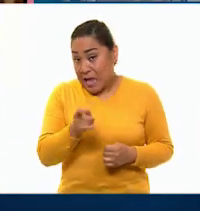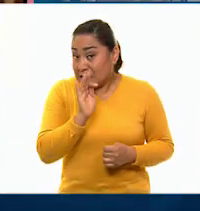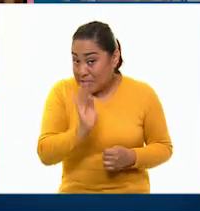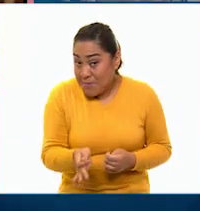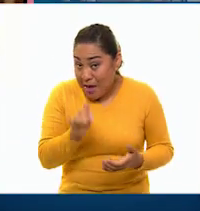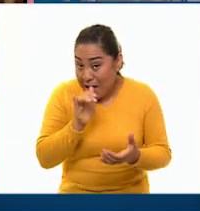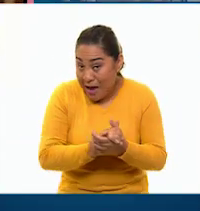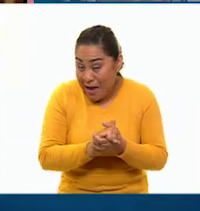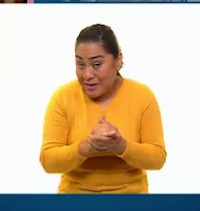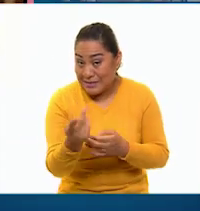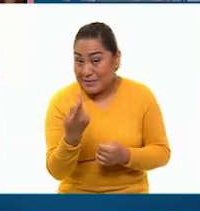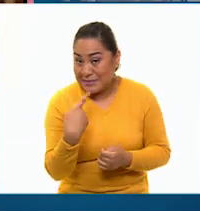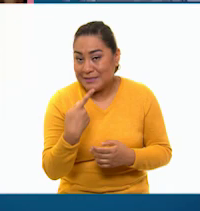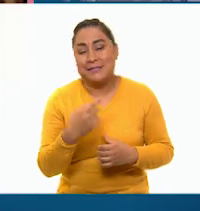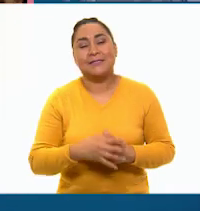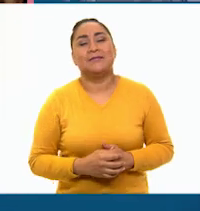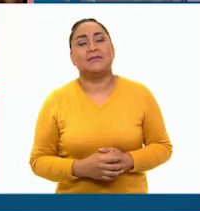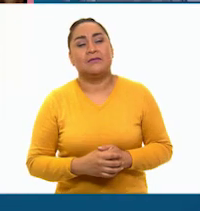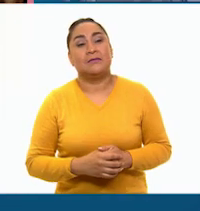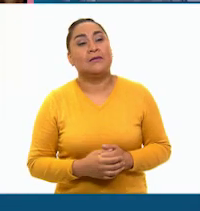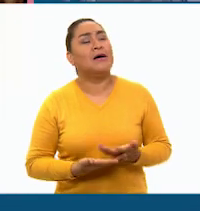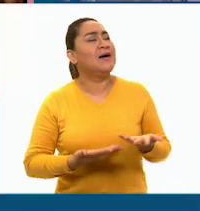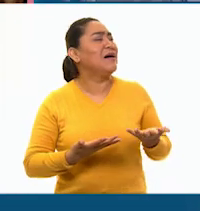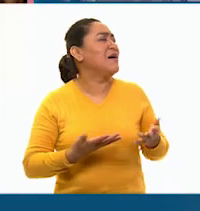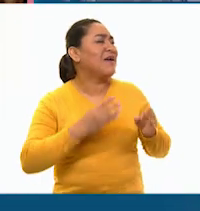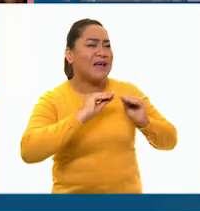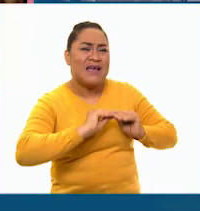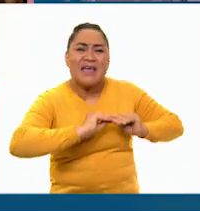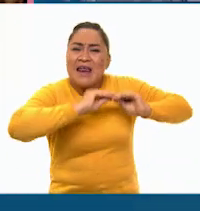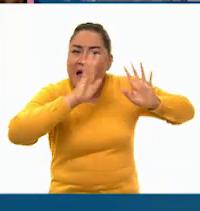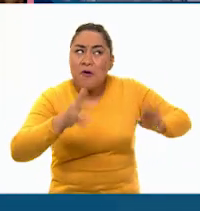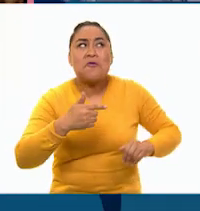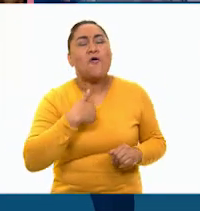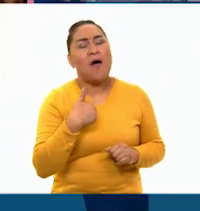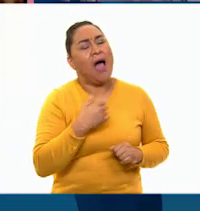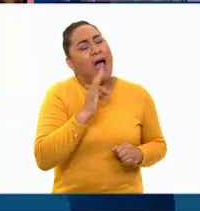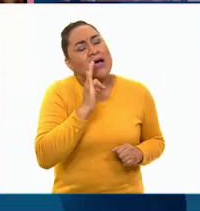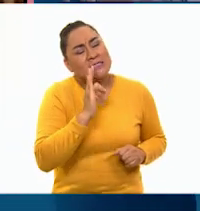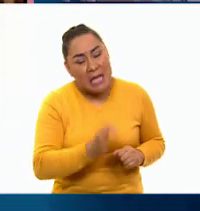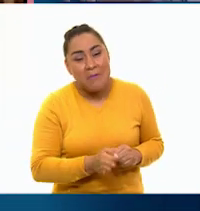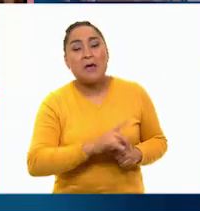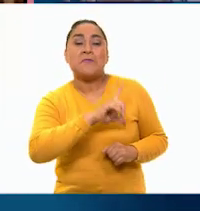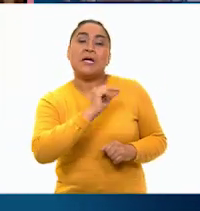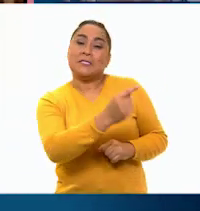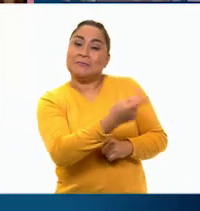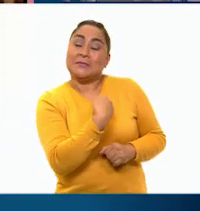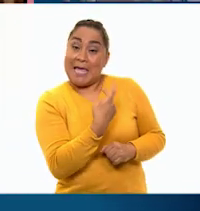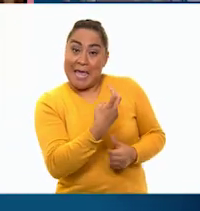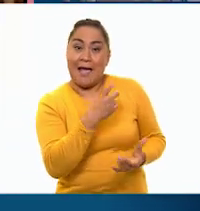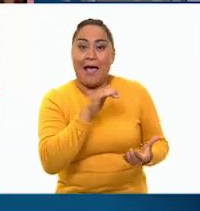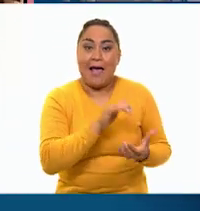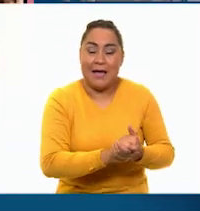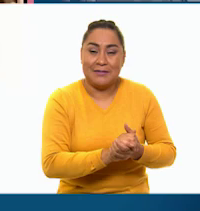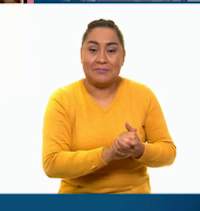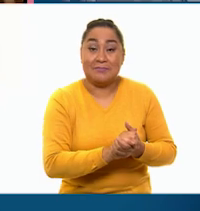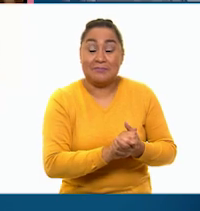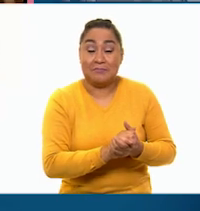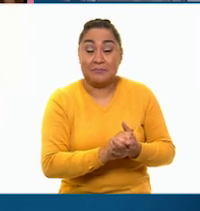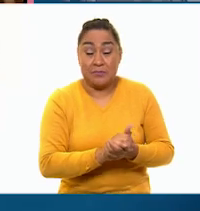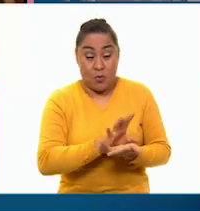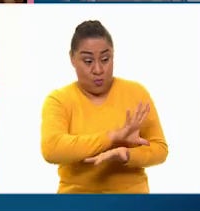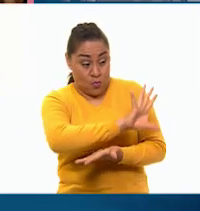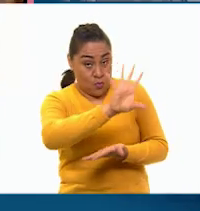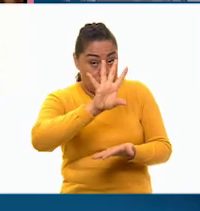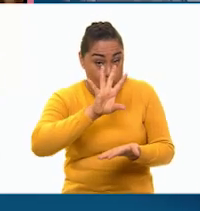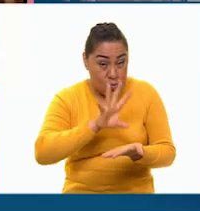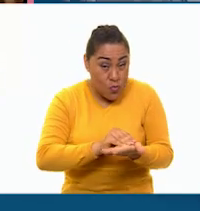casarte conmigo. Y claro que acepté y nos casamos. La boda no